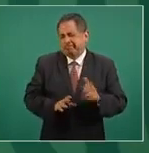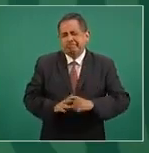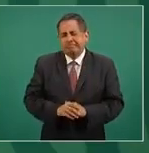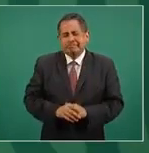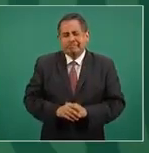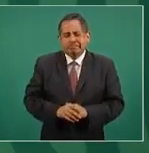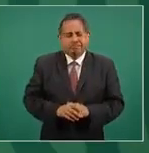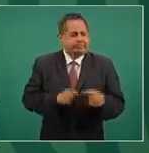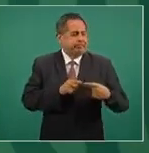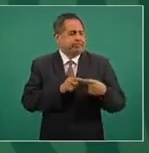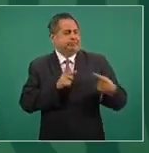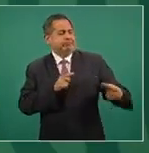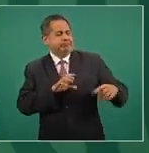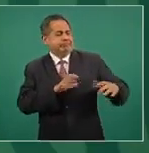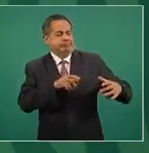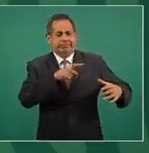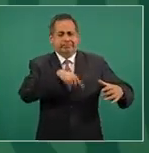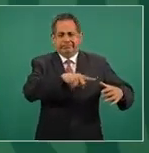ofuscados.